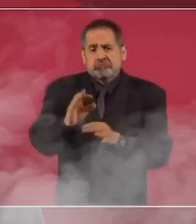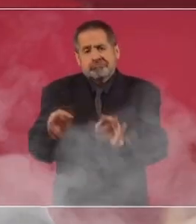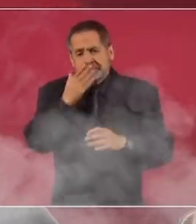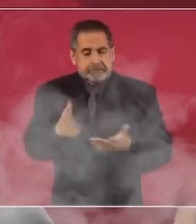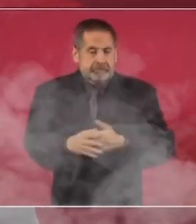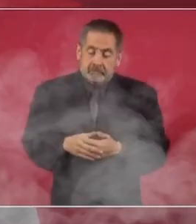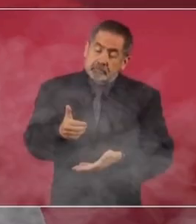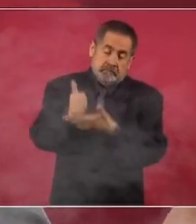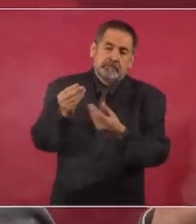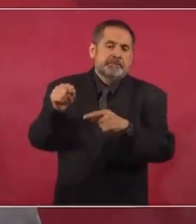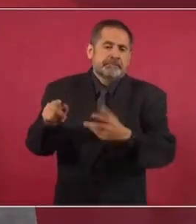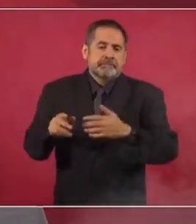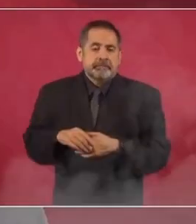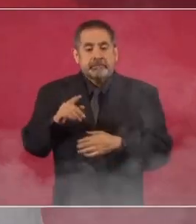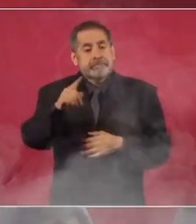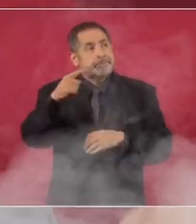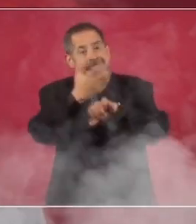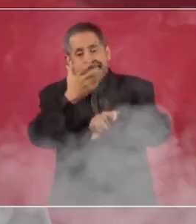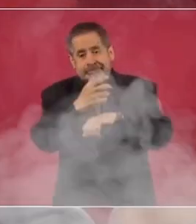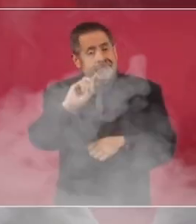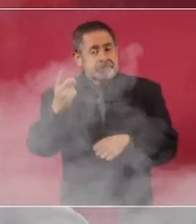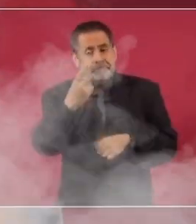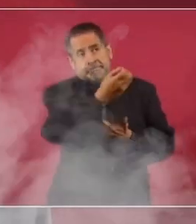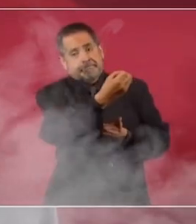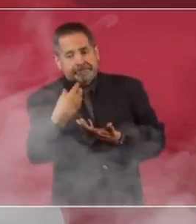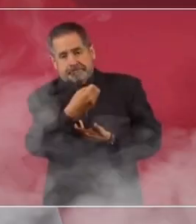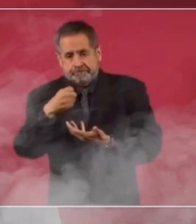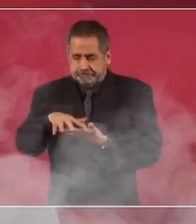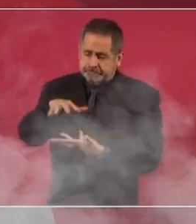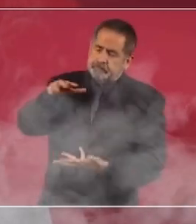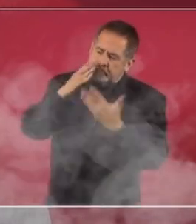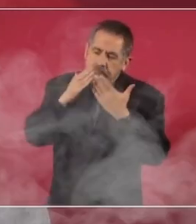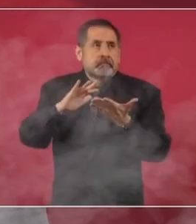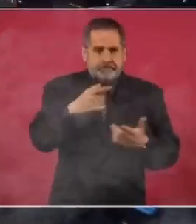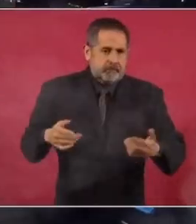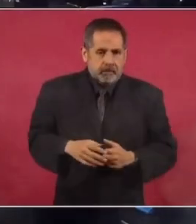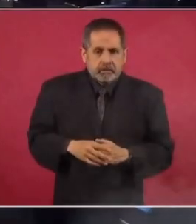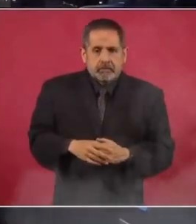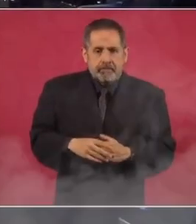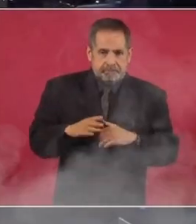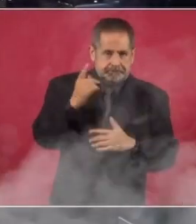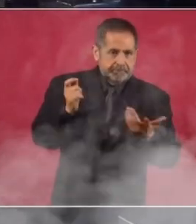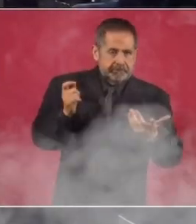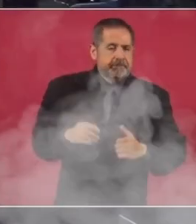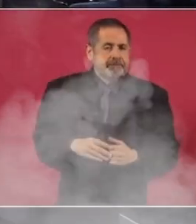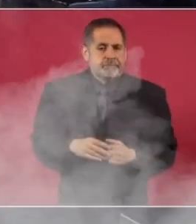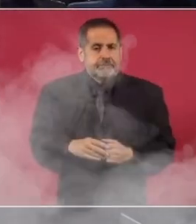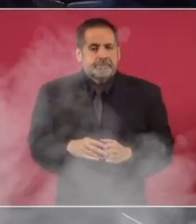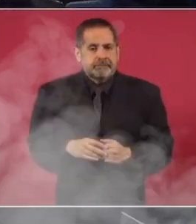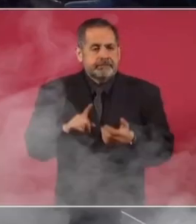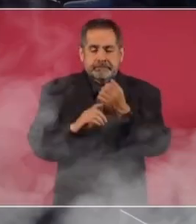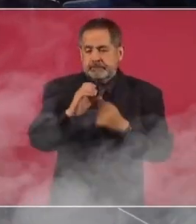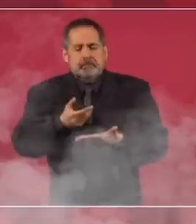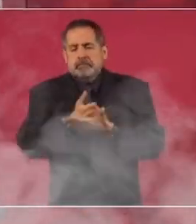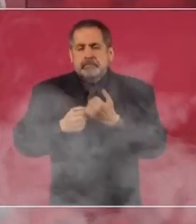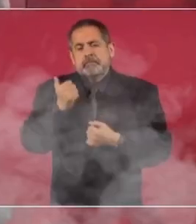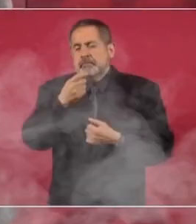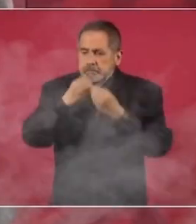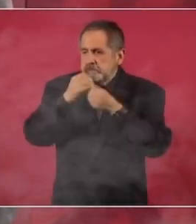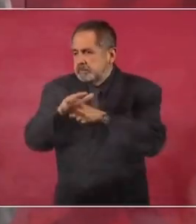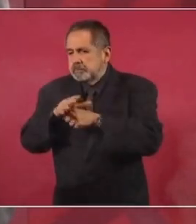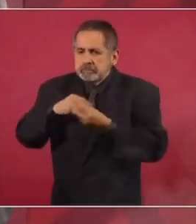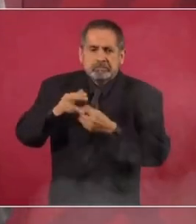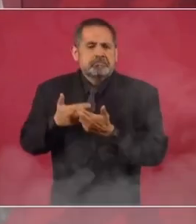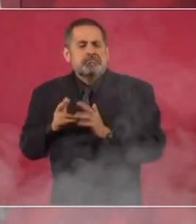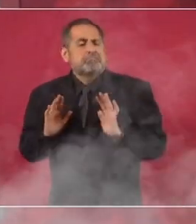y nos ha ayudado mucho el envío de remesas a nuestros paisanos, por eso no voy a dejar de agradecerles, porque no hay crisis de consumo. Yo les